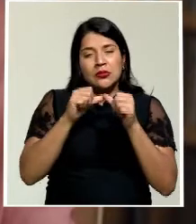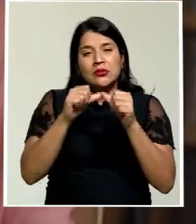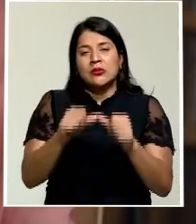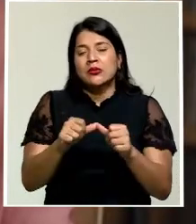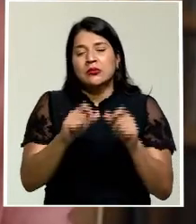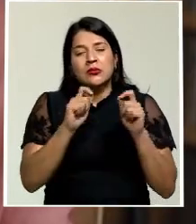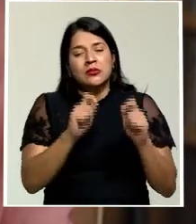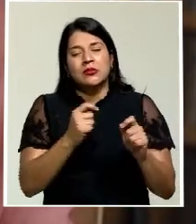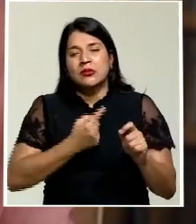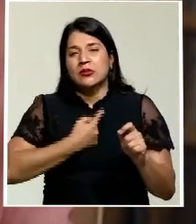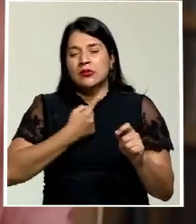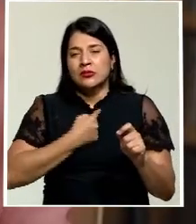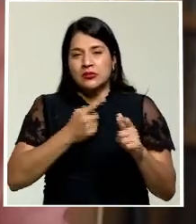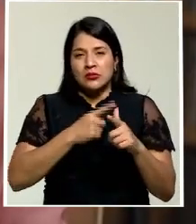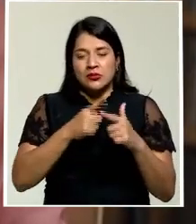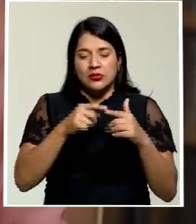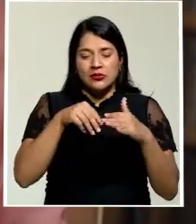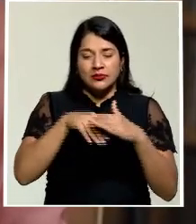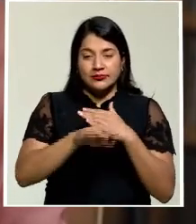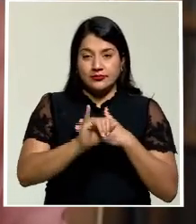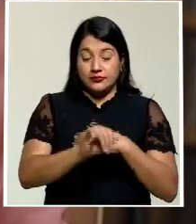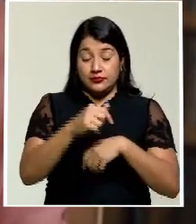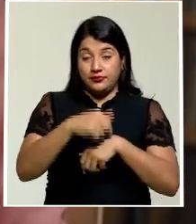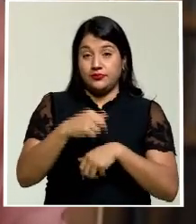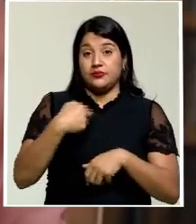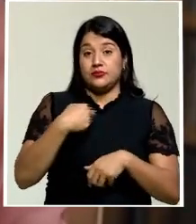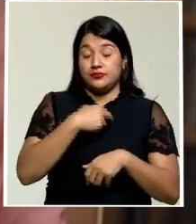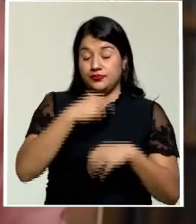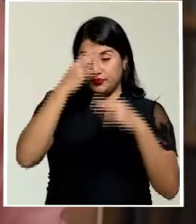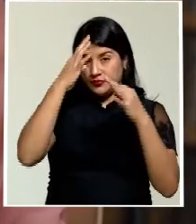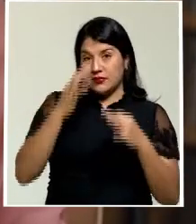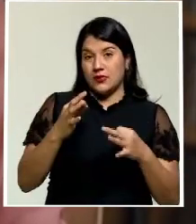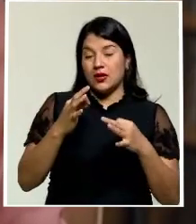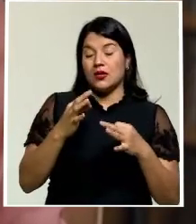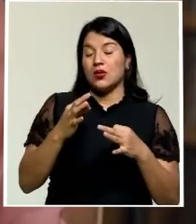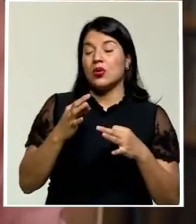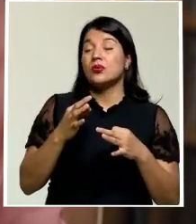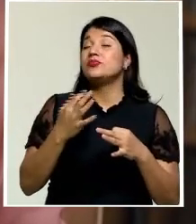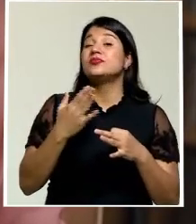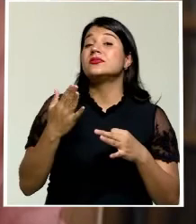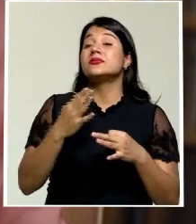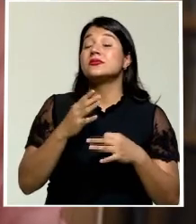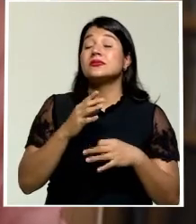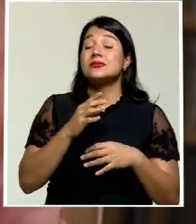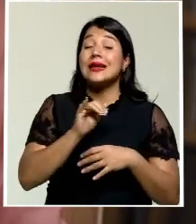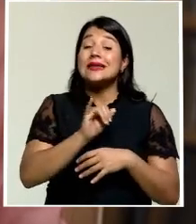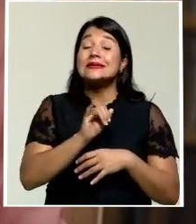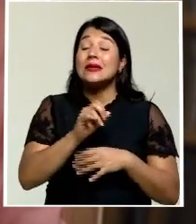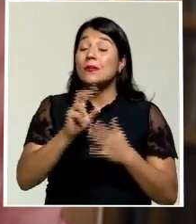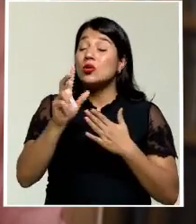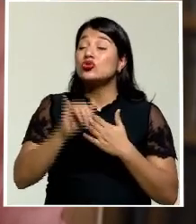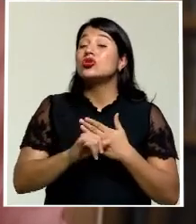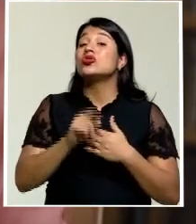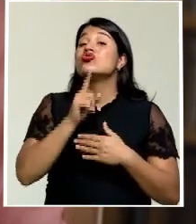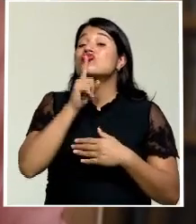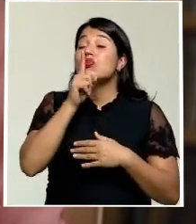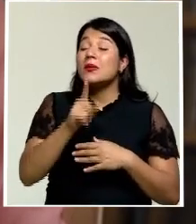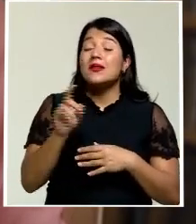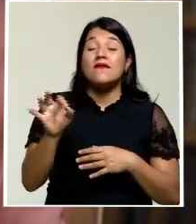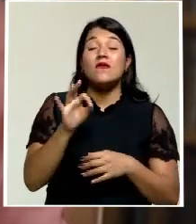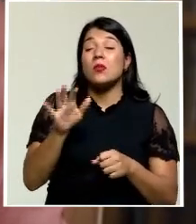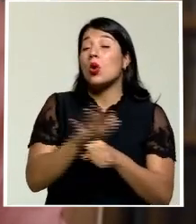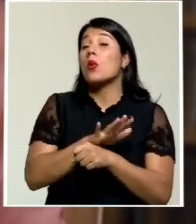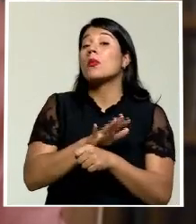fue en ese momento cuando decidimos que fuera un proyecto completamente virtual y que fuera